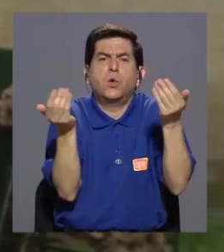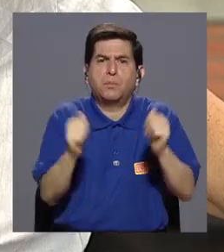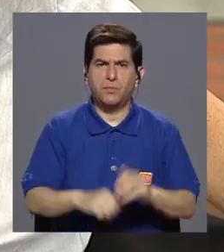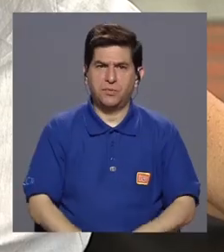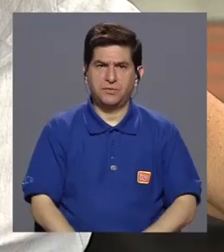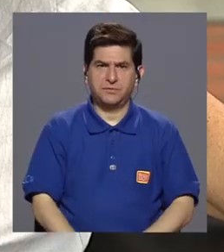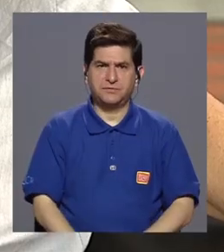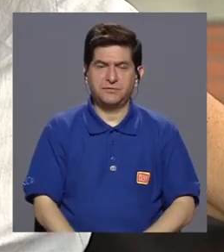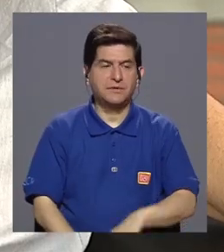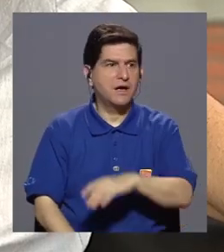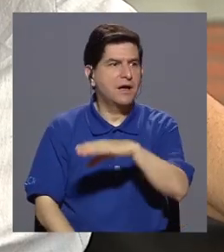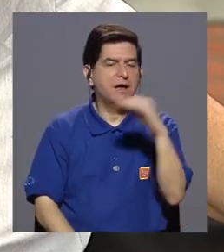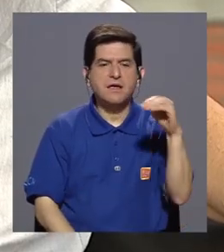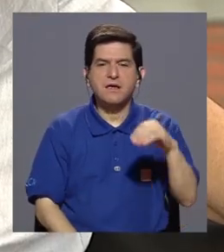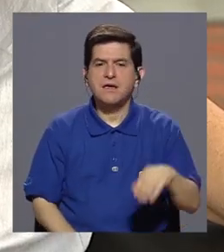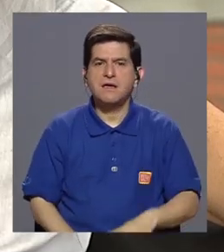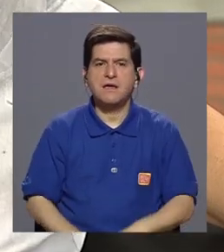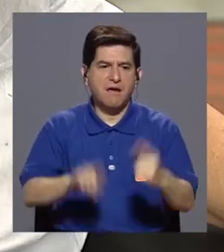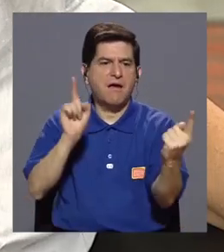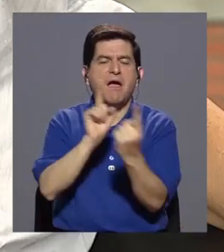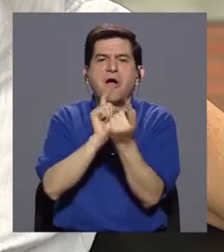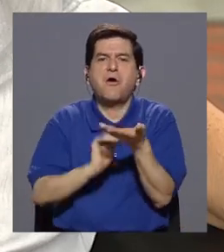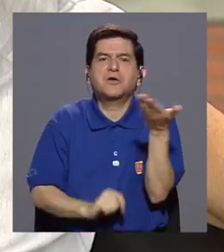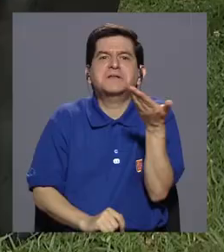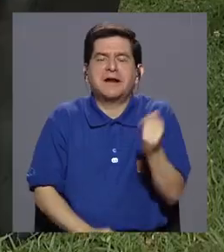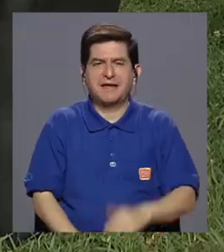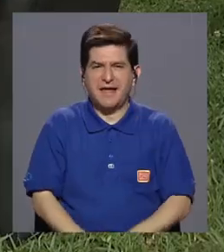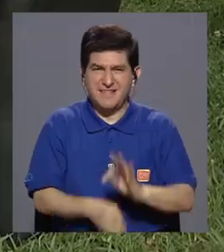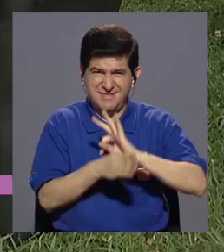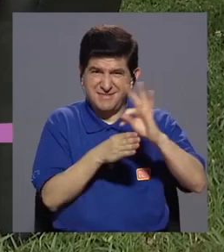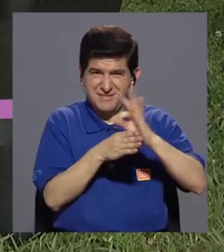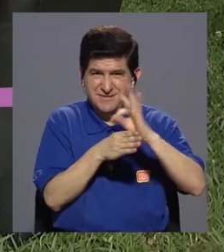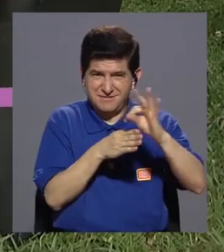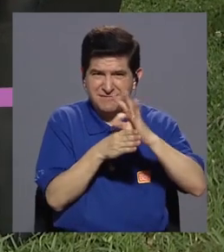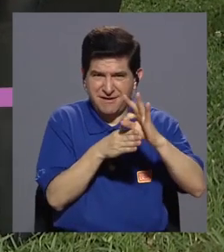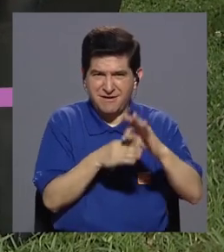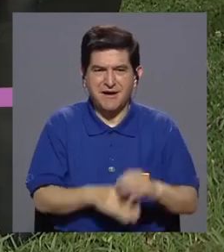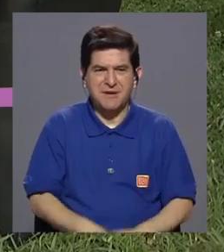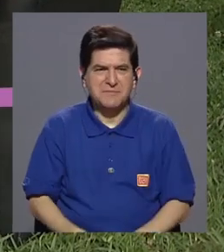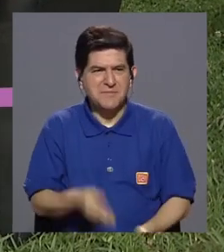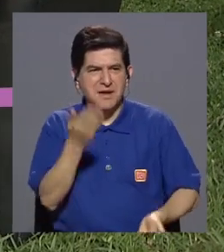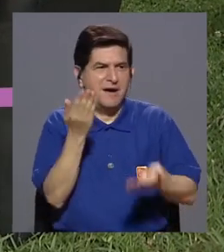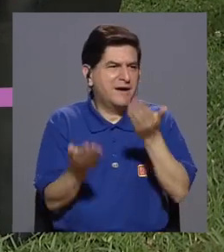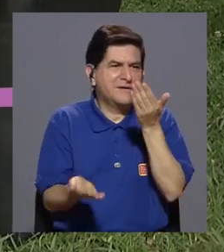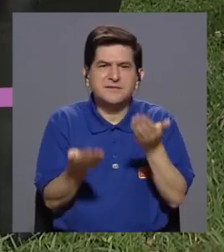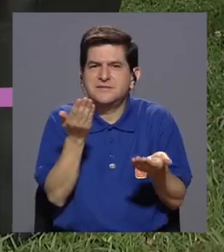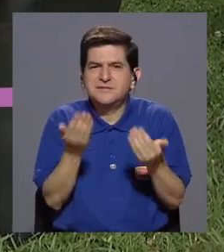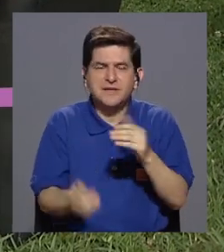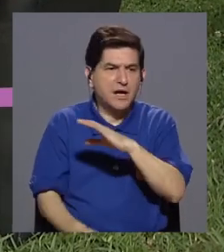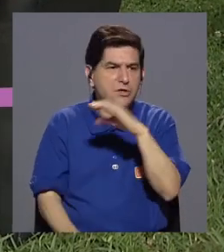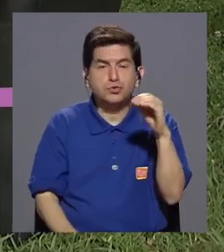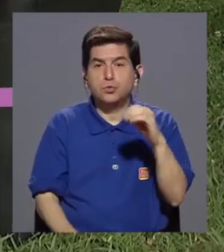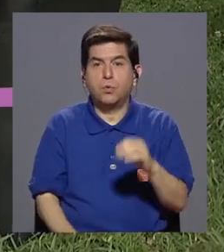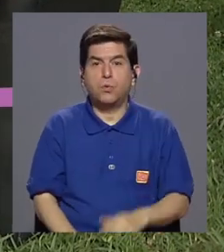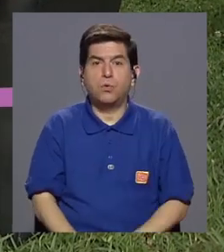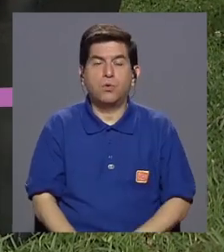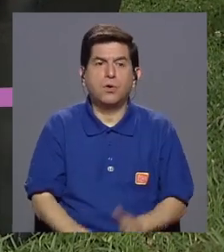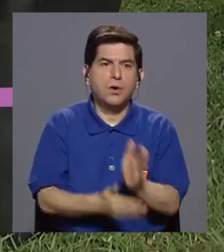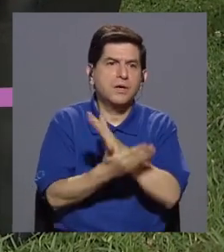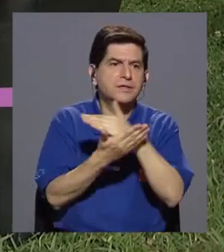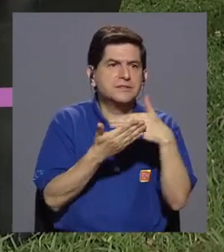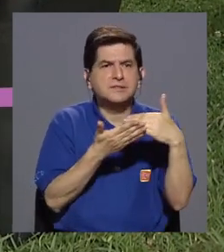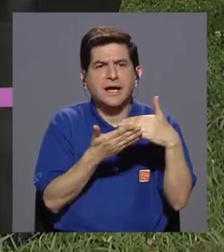¿Y qué se encuentra la gente? ¿Es una terapia, es un asunto terapéutico o más bien es